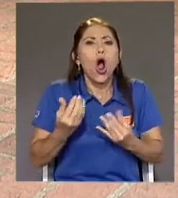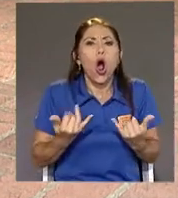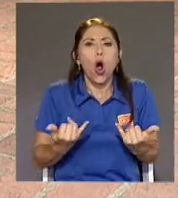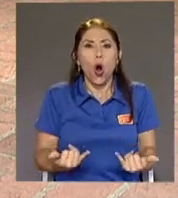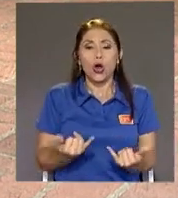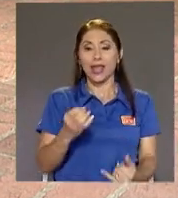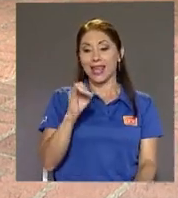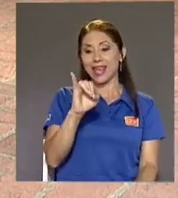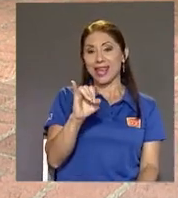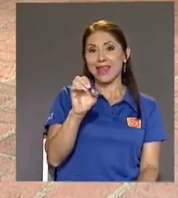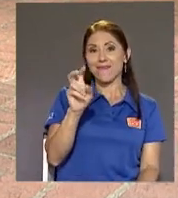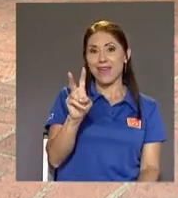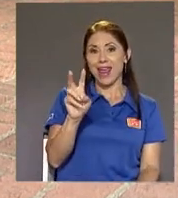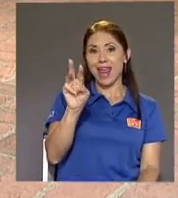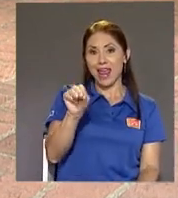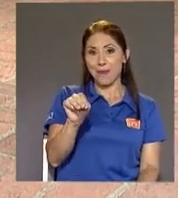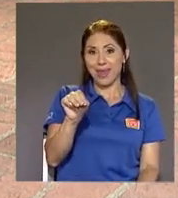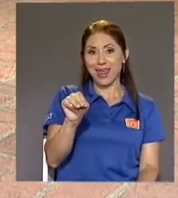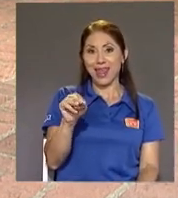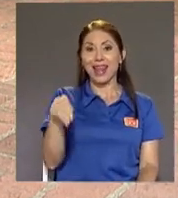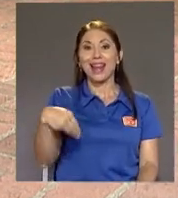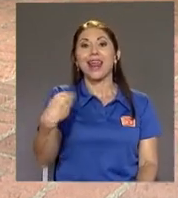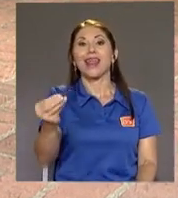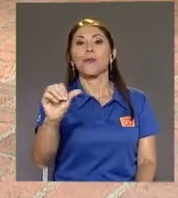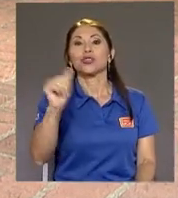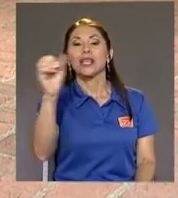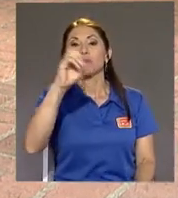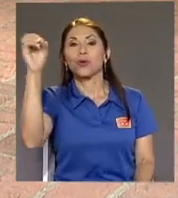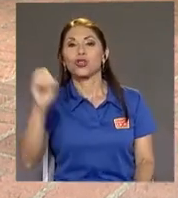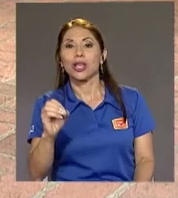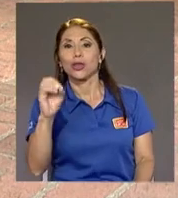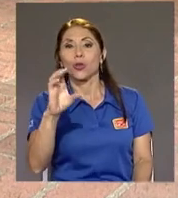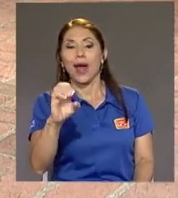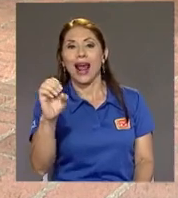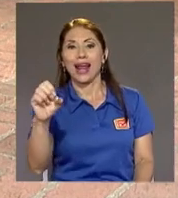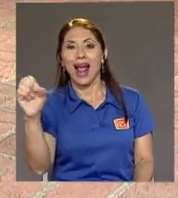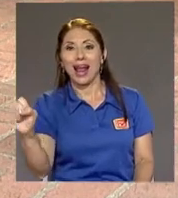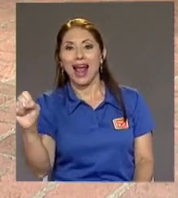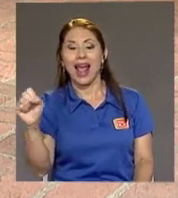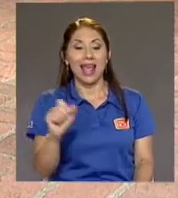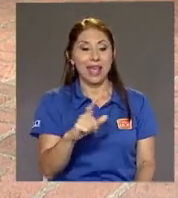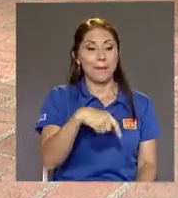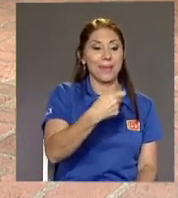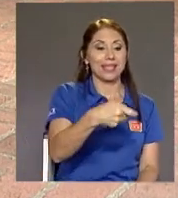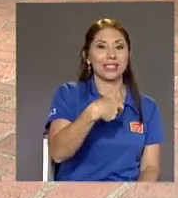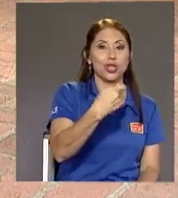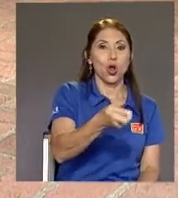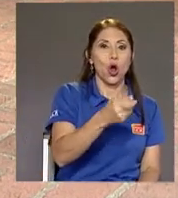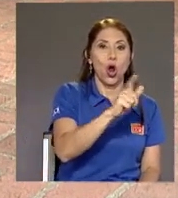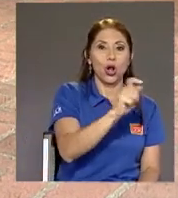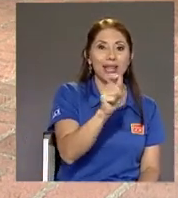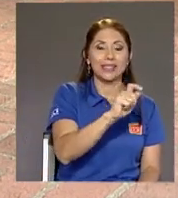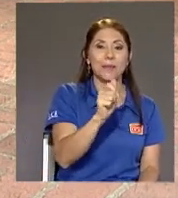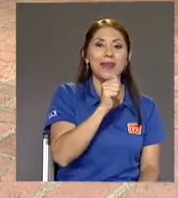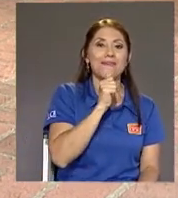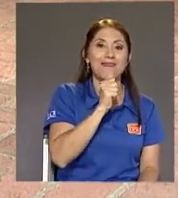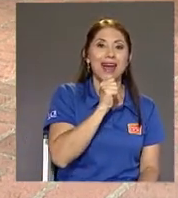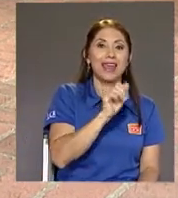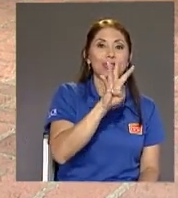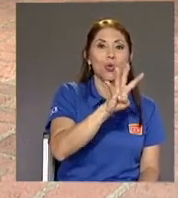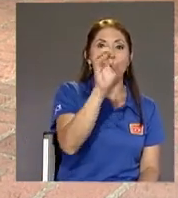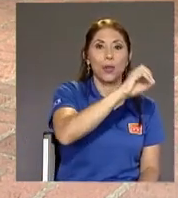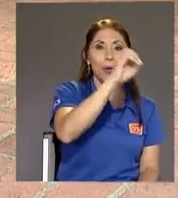caja Le damos 10% Y a la pensión La privada Le damos otro 4 Si el número Para tener 60